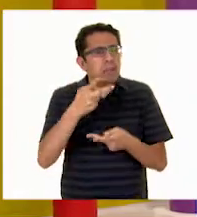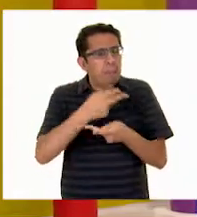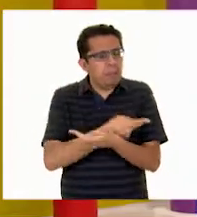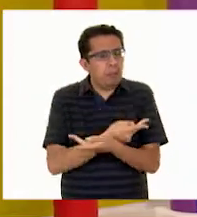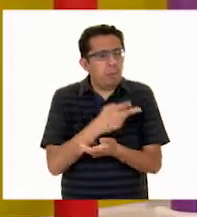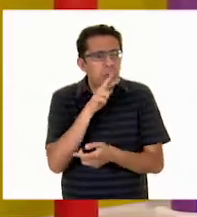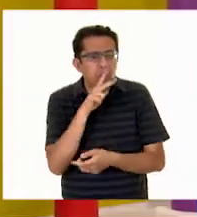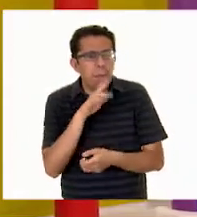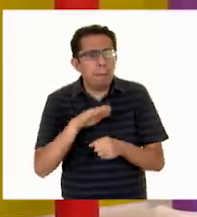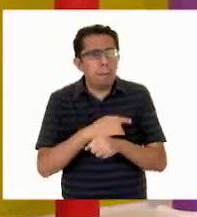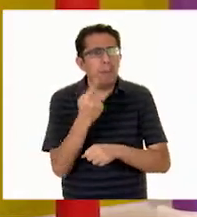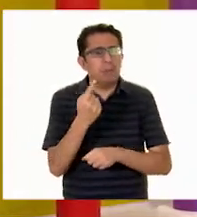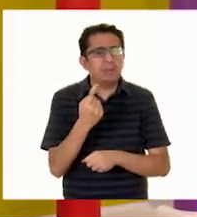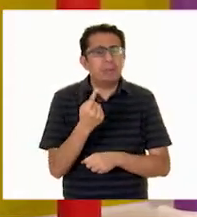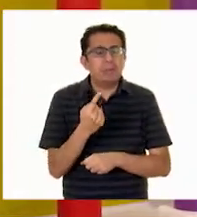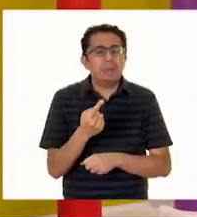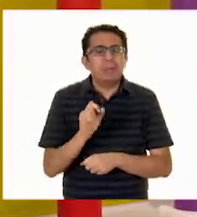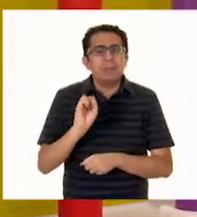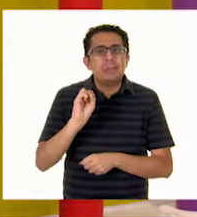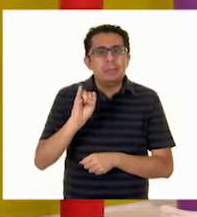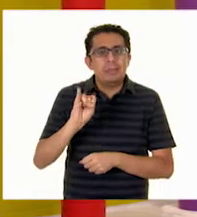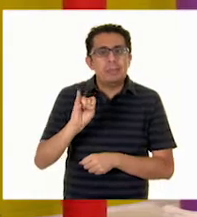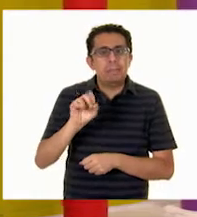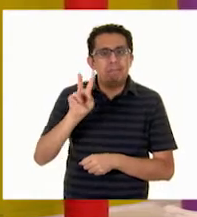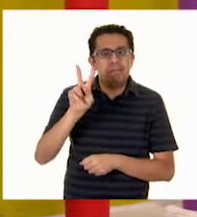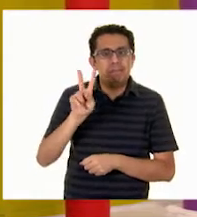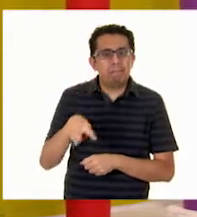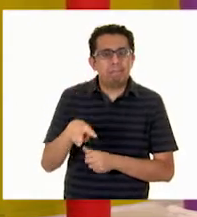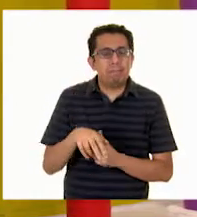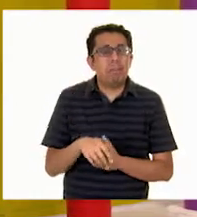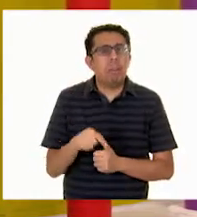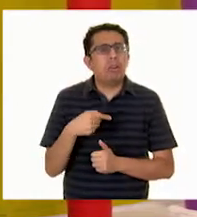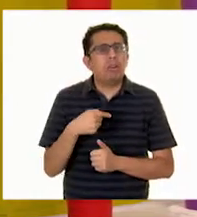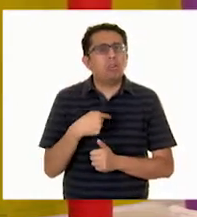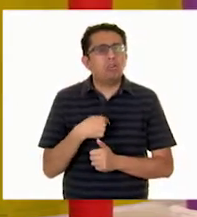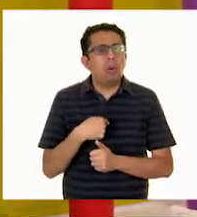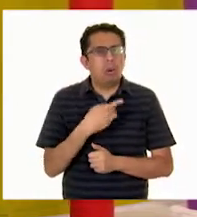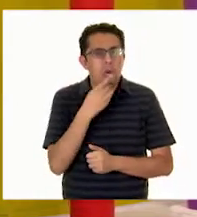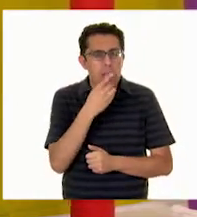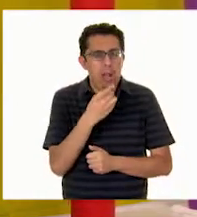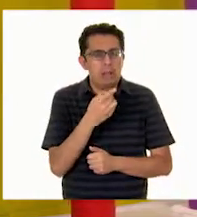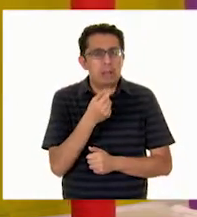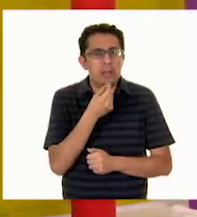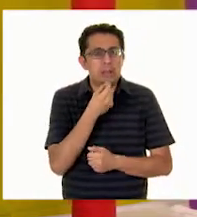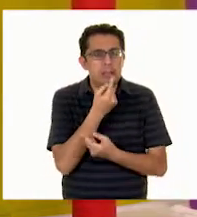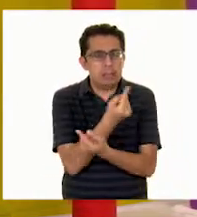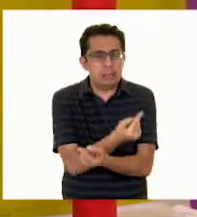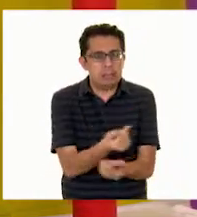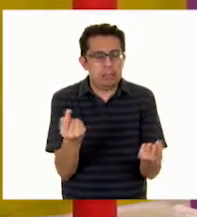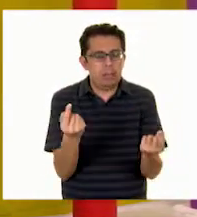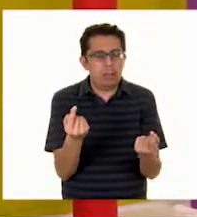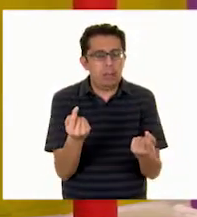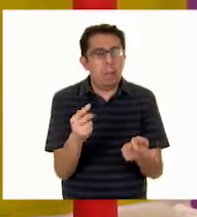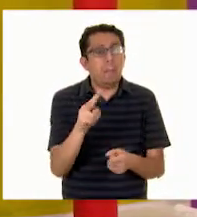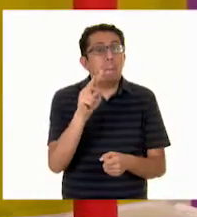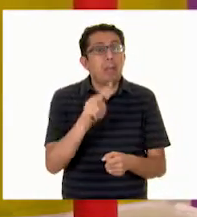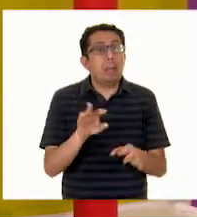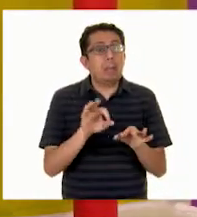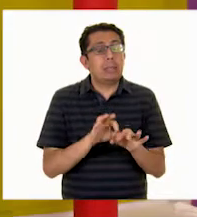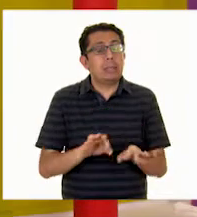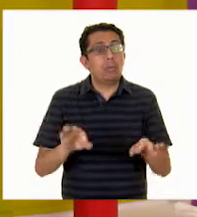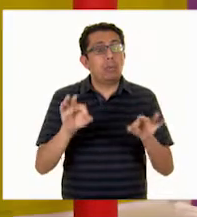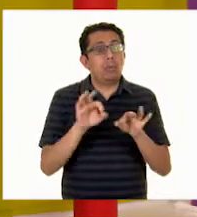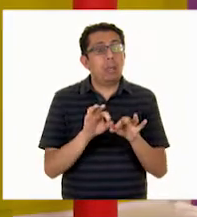Pues sí, la verdad es que sí. Fíjate que le platicaba a las niñas y los niños lo importante que es la